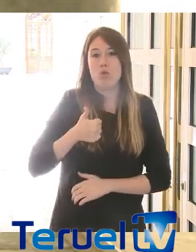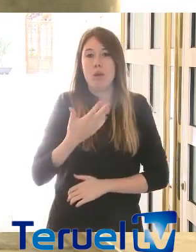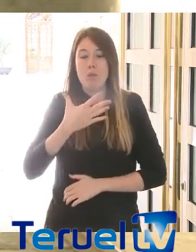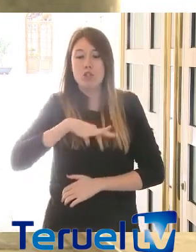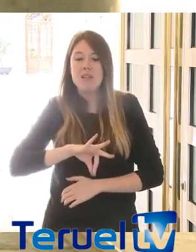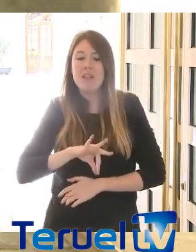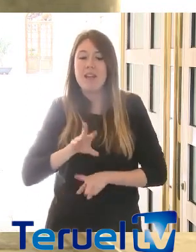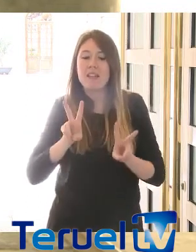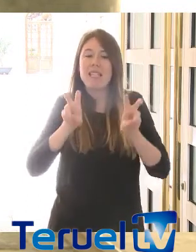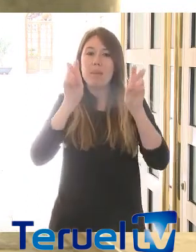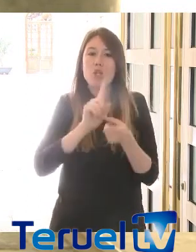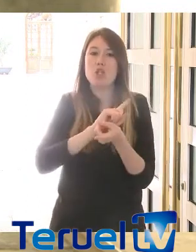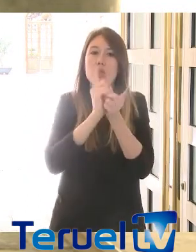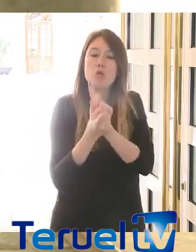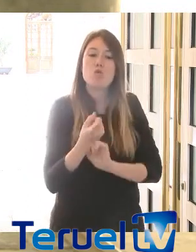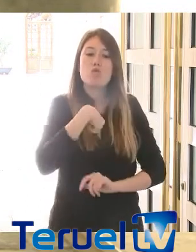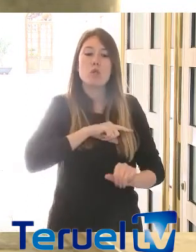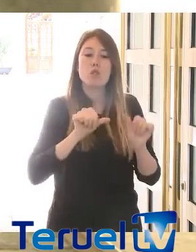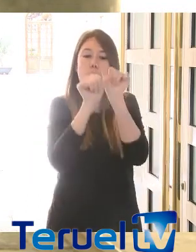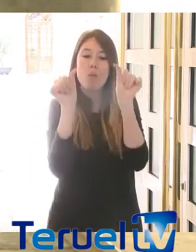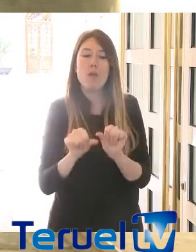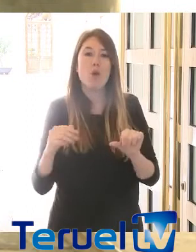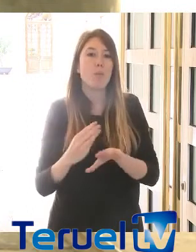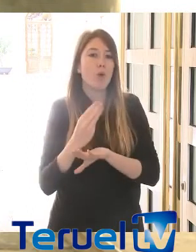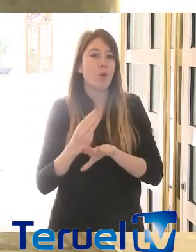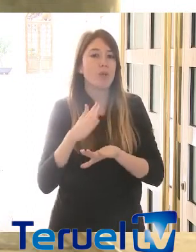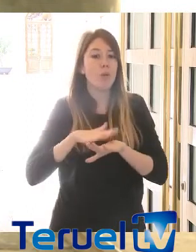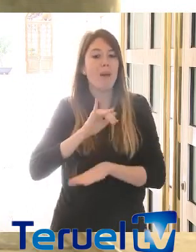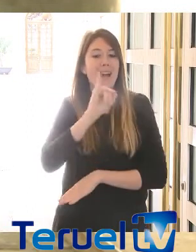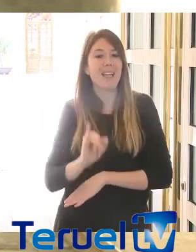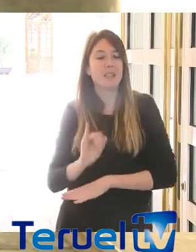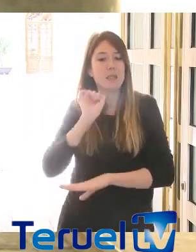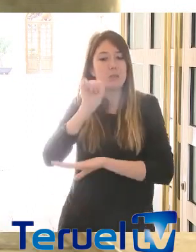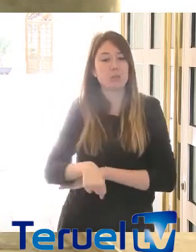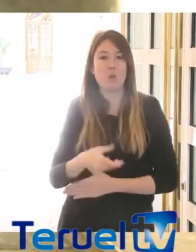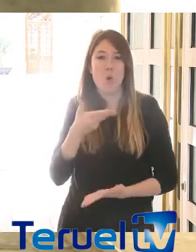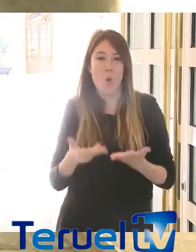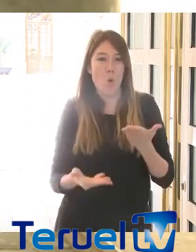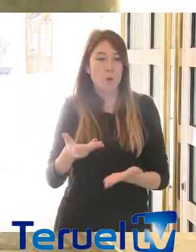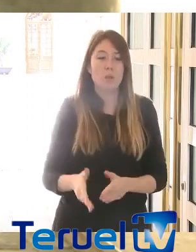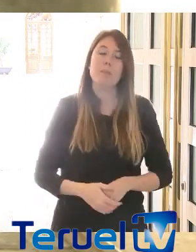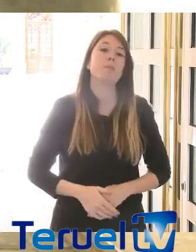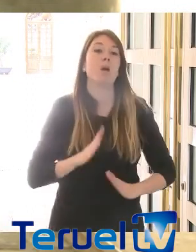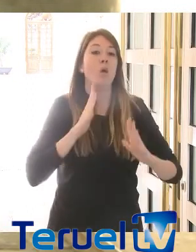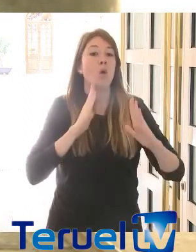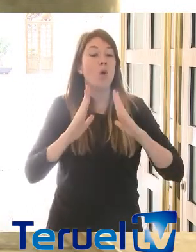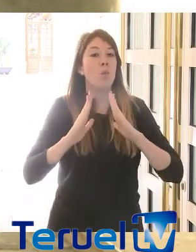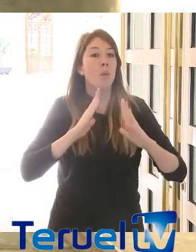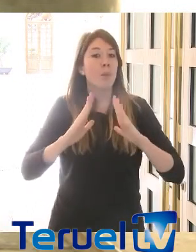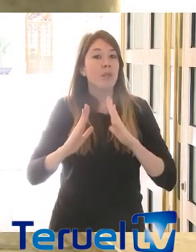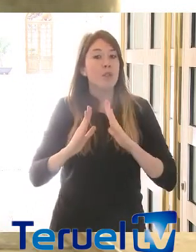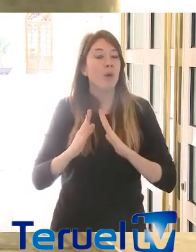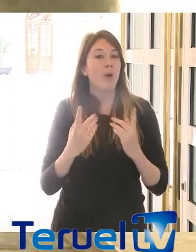modificación de nuestro modelo productivo para garantizar una salida justa a la crisis ¿no? Es un momento que necesita